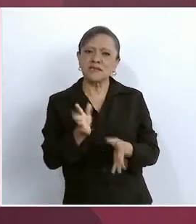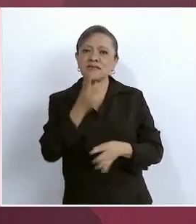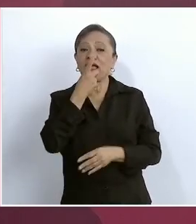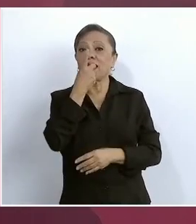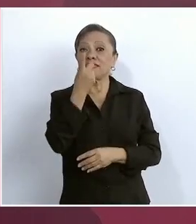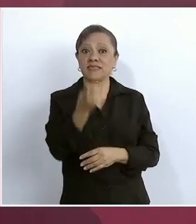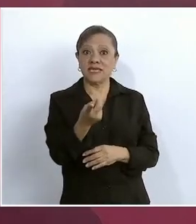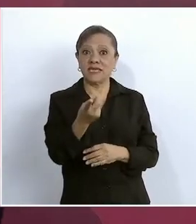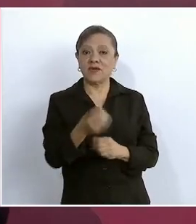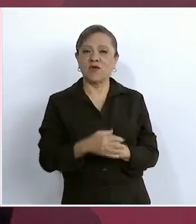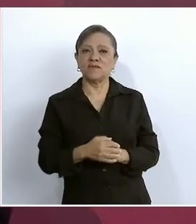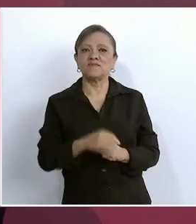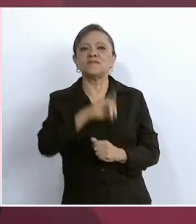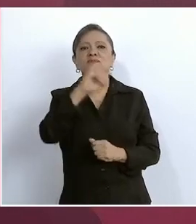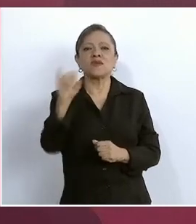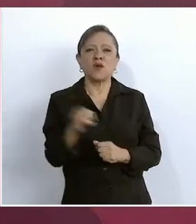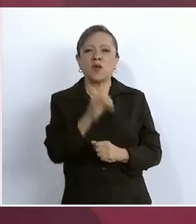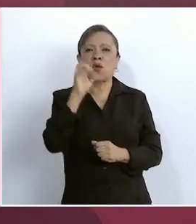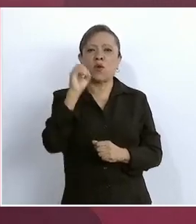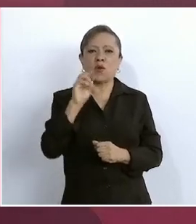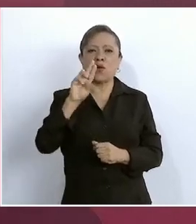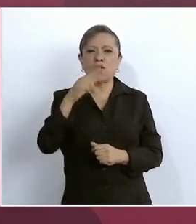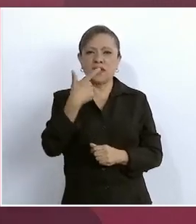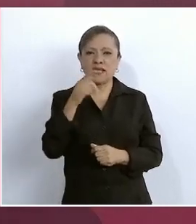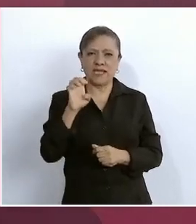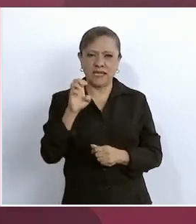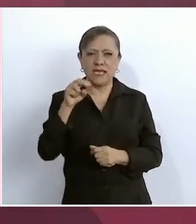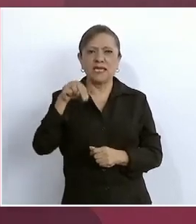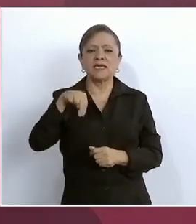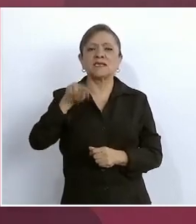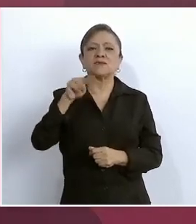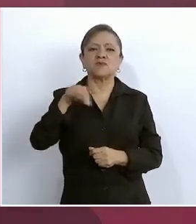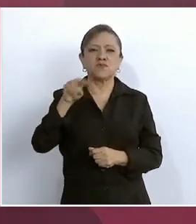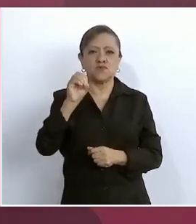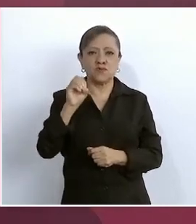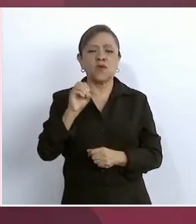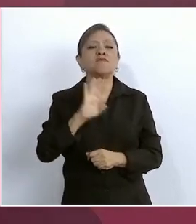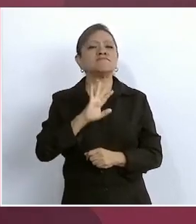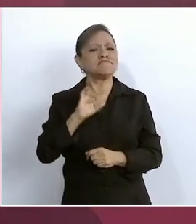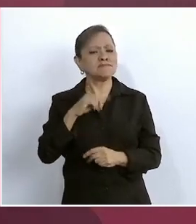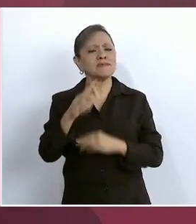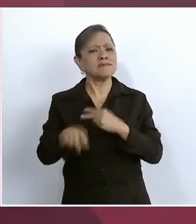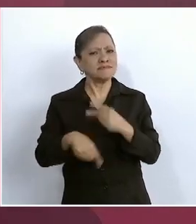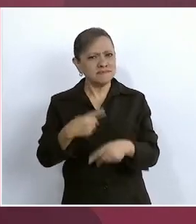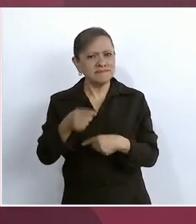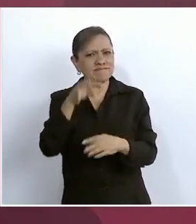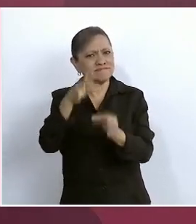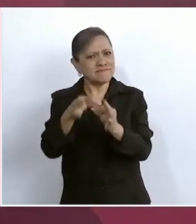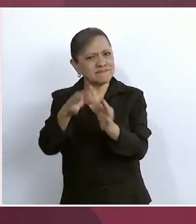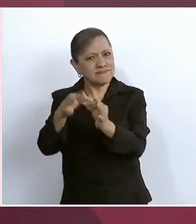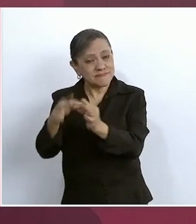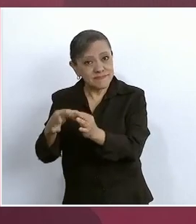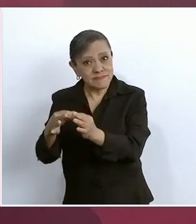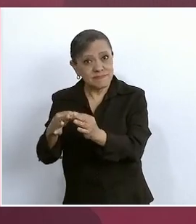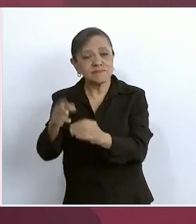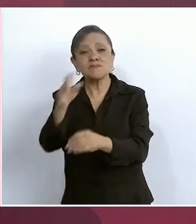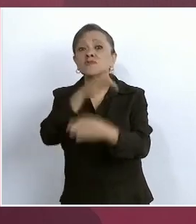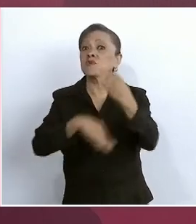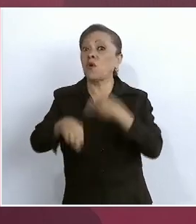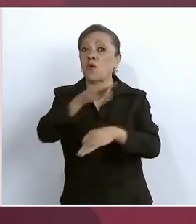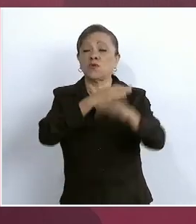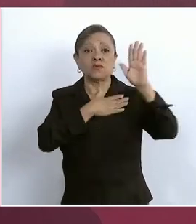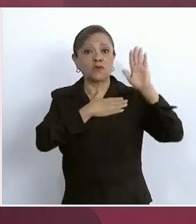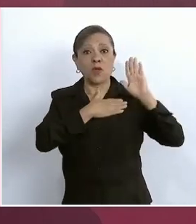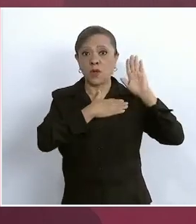Jorge Nuño, vamos a cumplir con todos los compromisos.